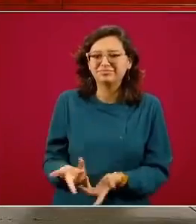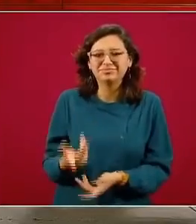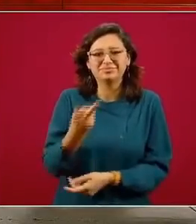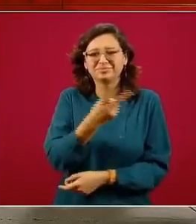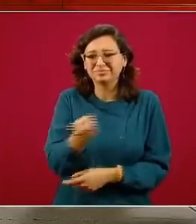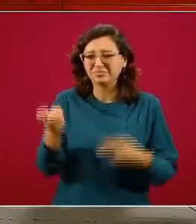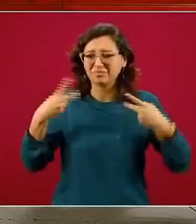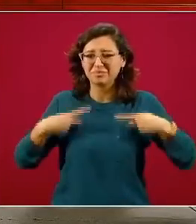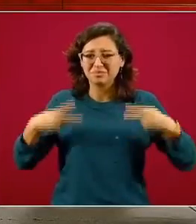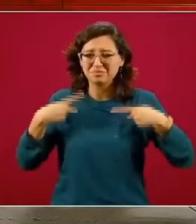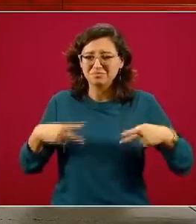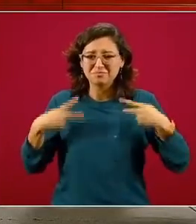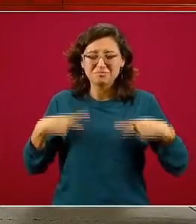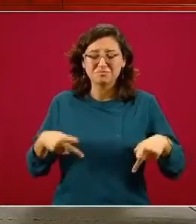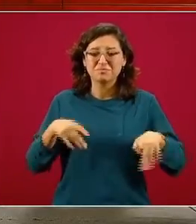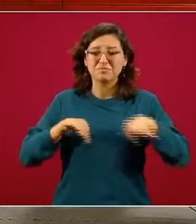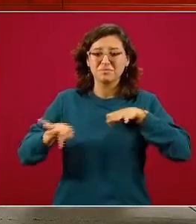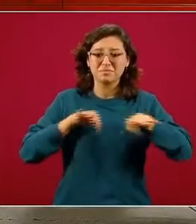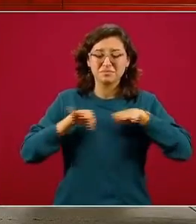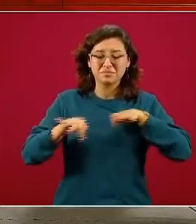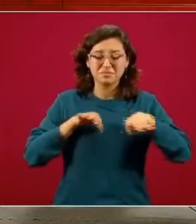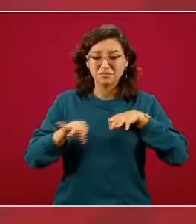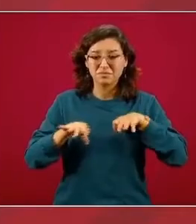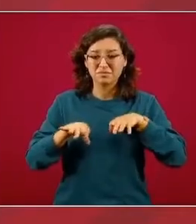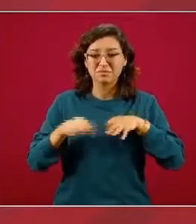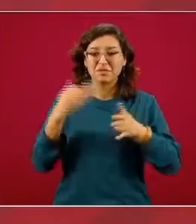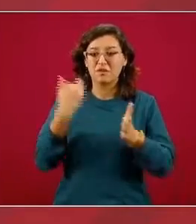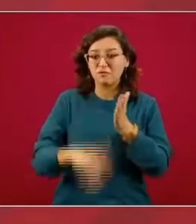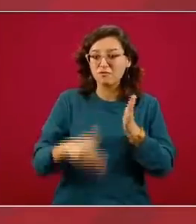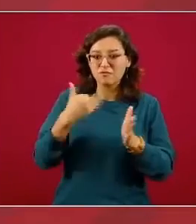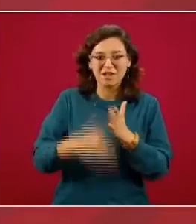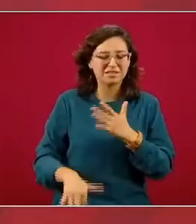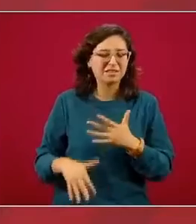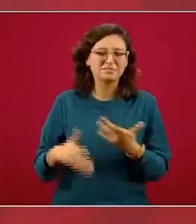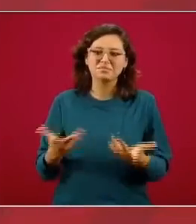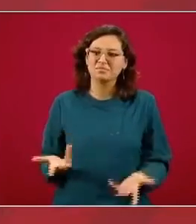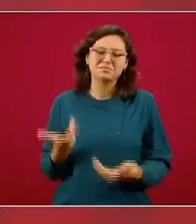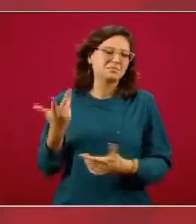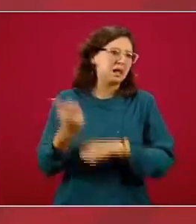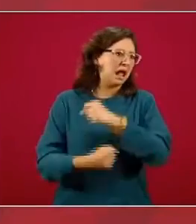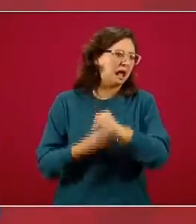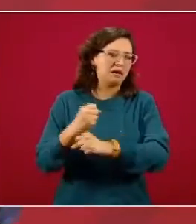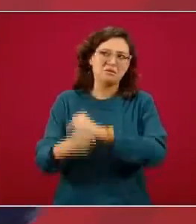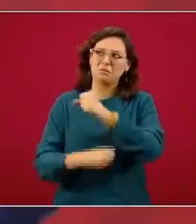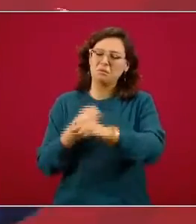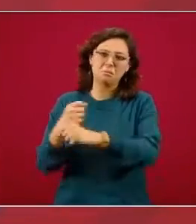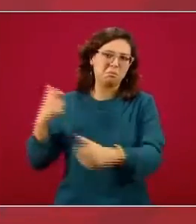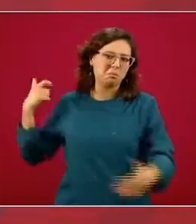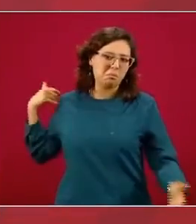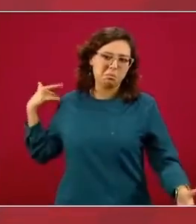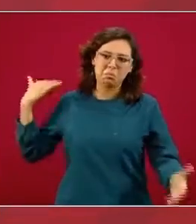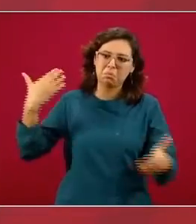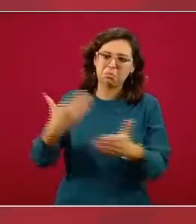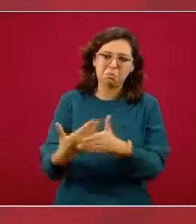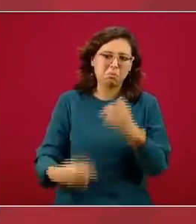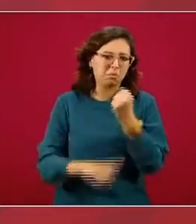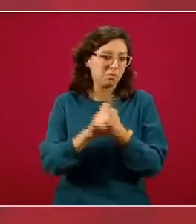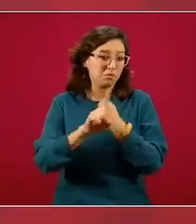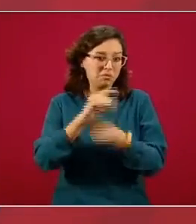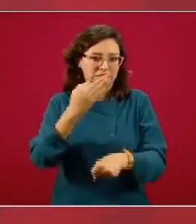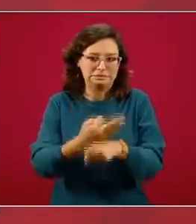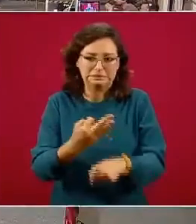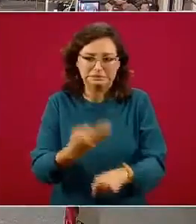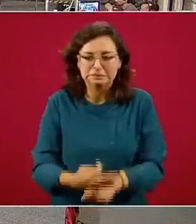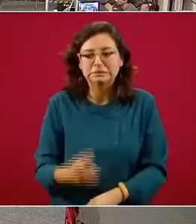200 personas trabajadoras de la salud que faltan históricamente han faltado pues obviamente el sistema está sujeto